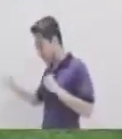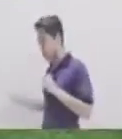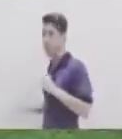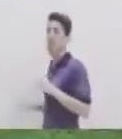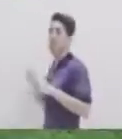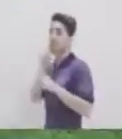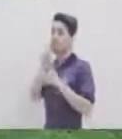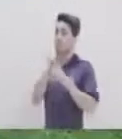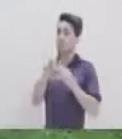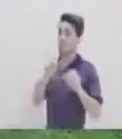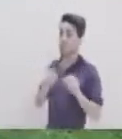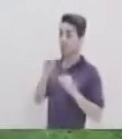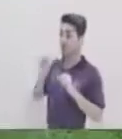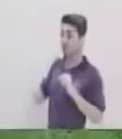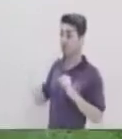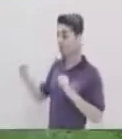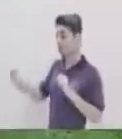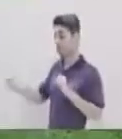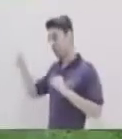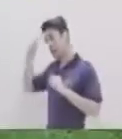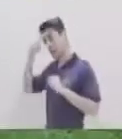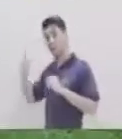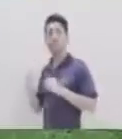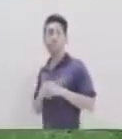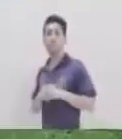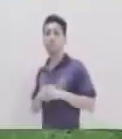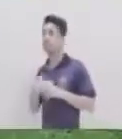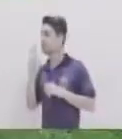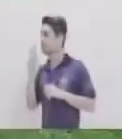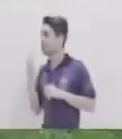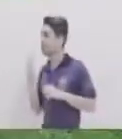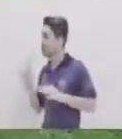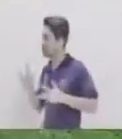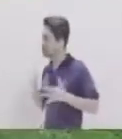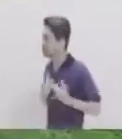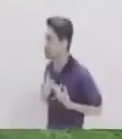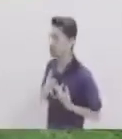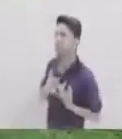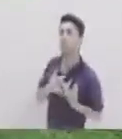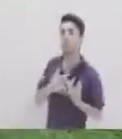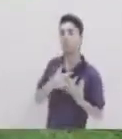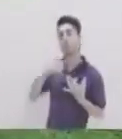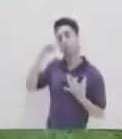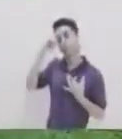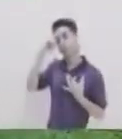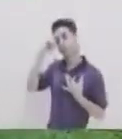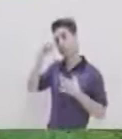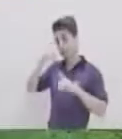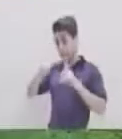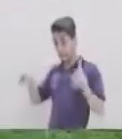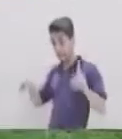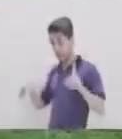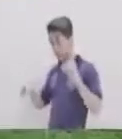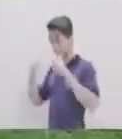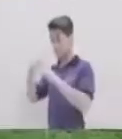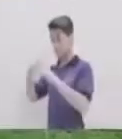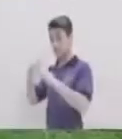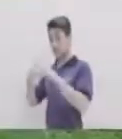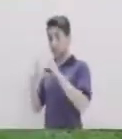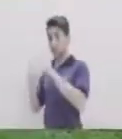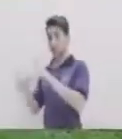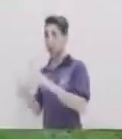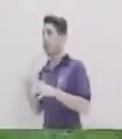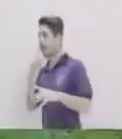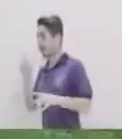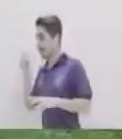Dejar huellas negativas Y las huellas negativas Siempre lastiman André Pero un líder positivo Es aquella